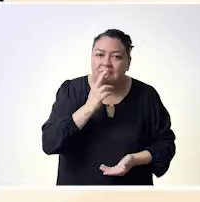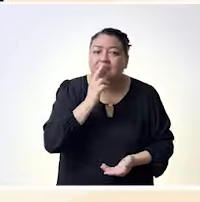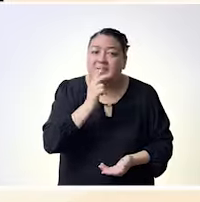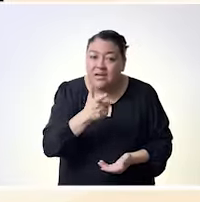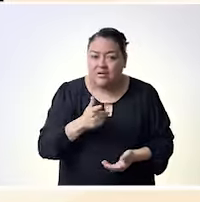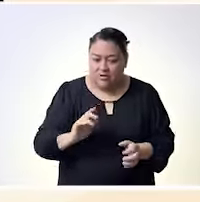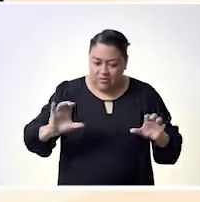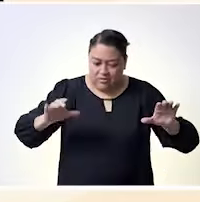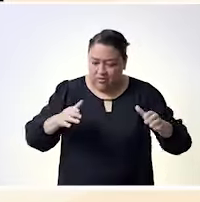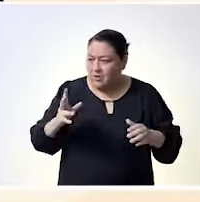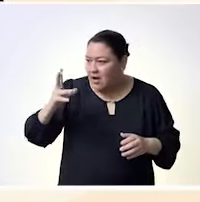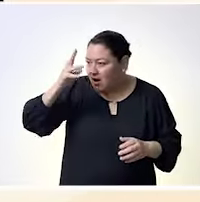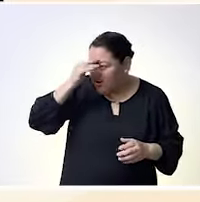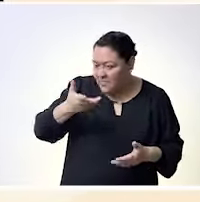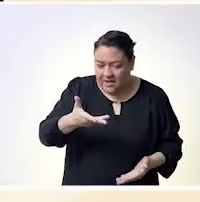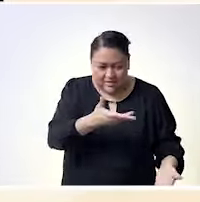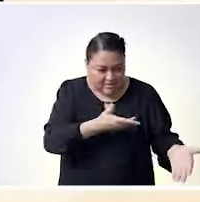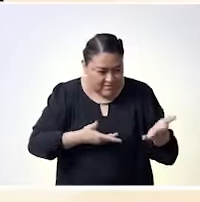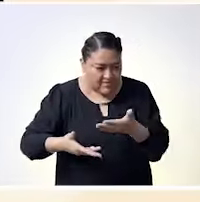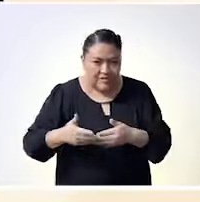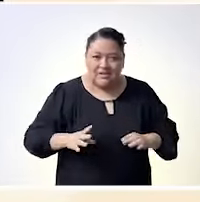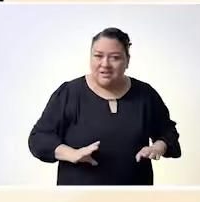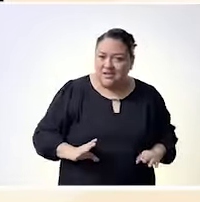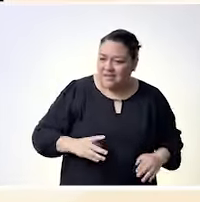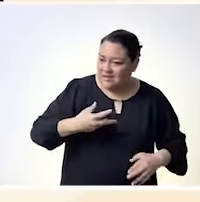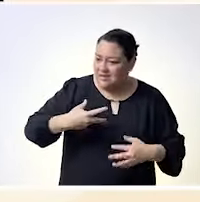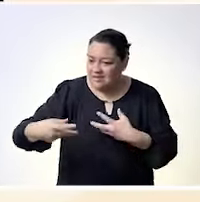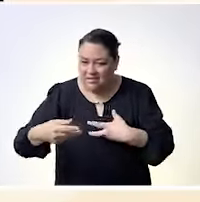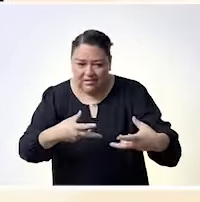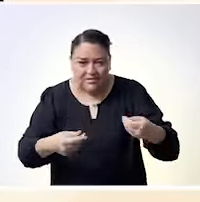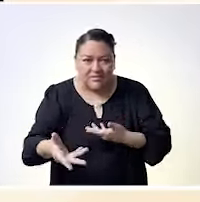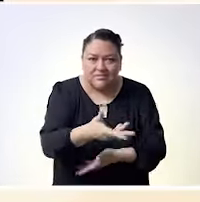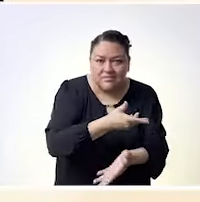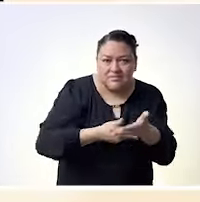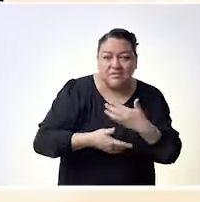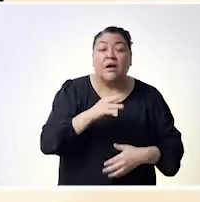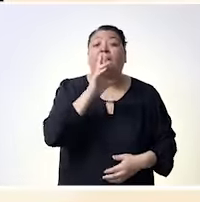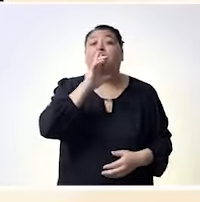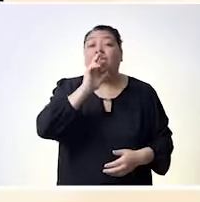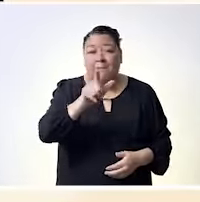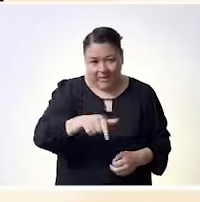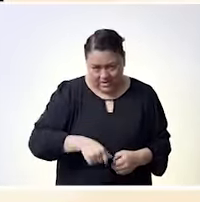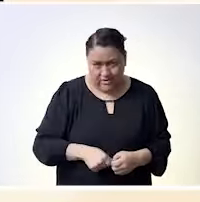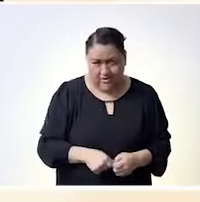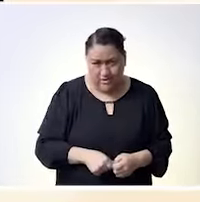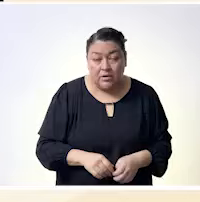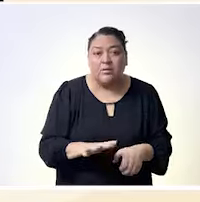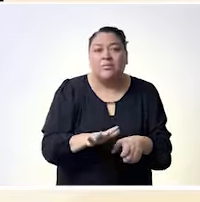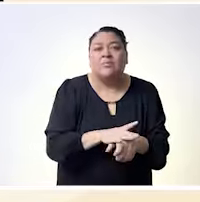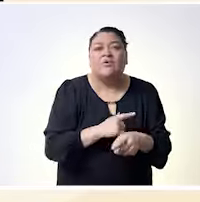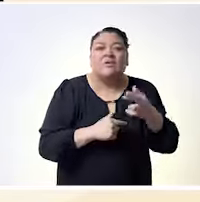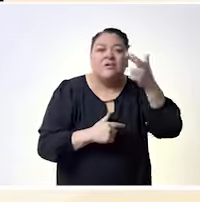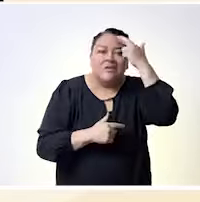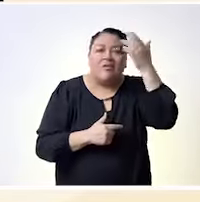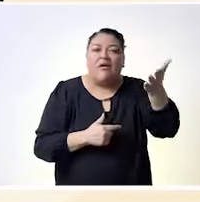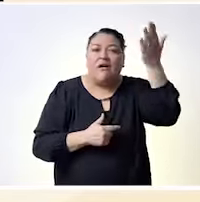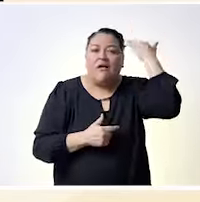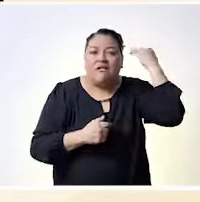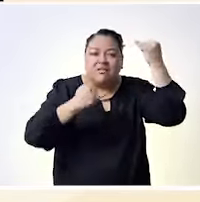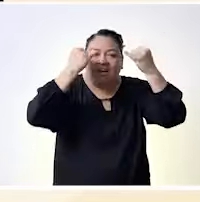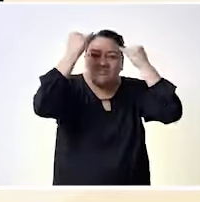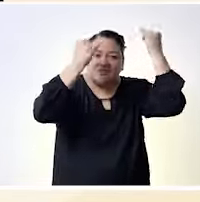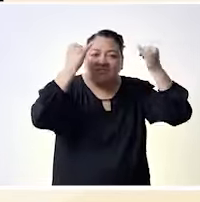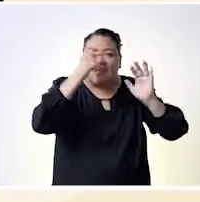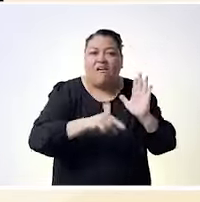solo lo hablemos hay que creernos sentirlo y vivirlo entonces aquí estamos lucrando la